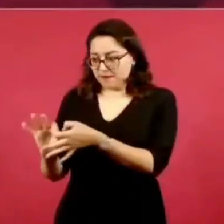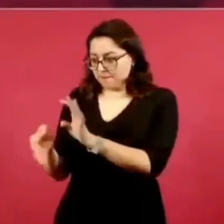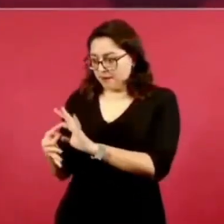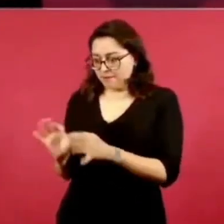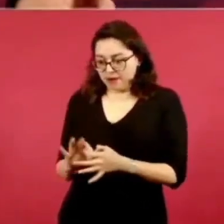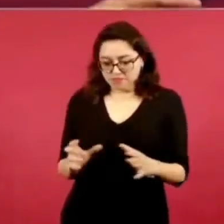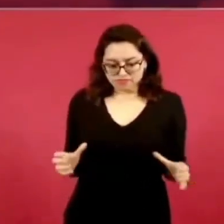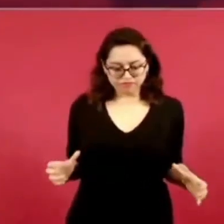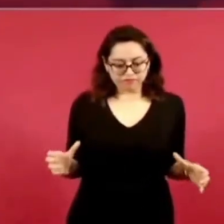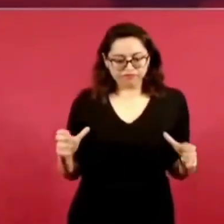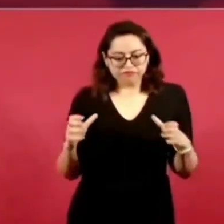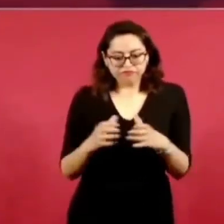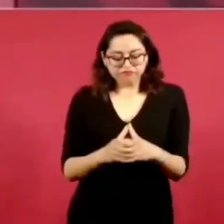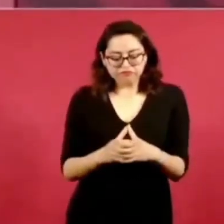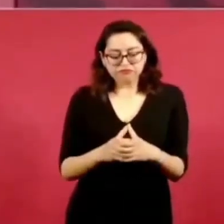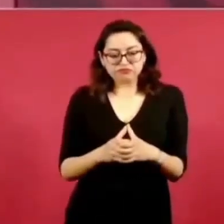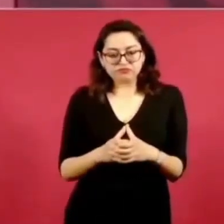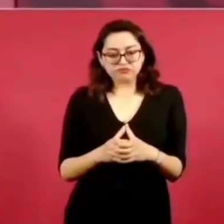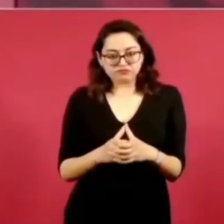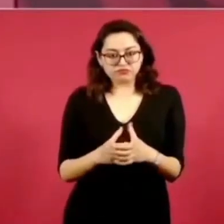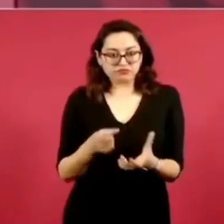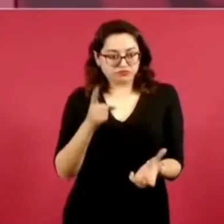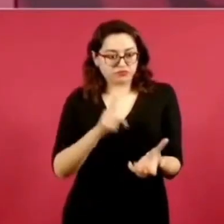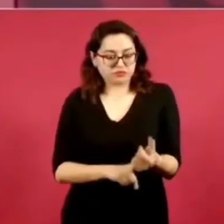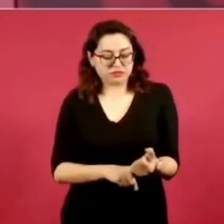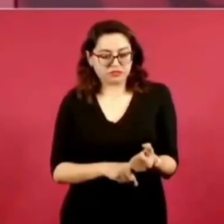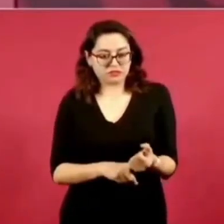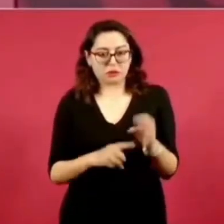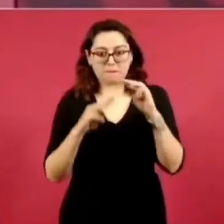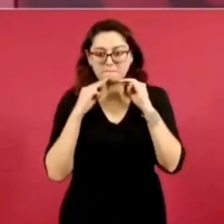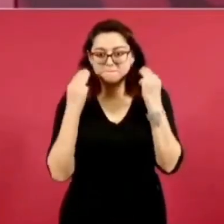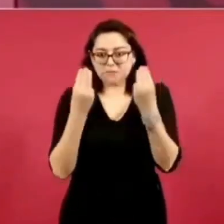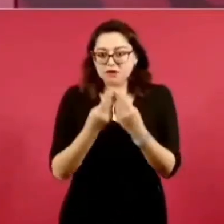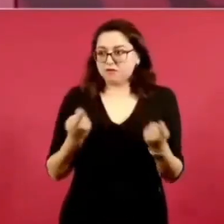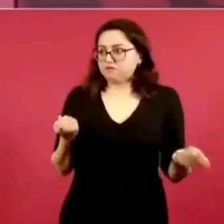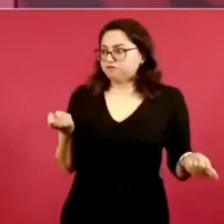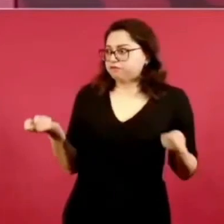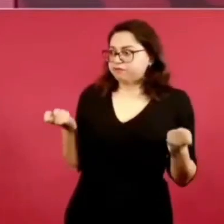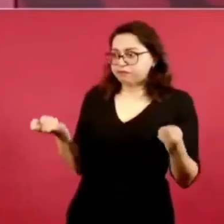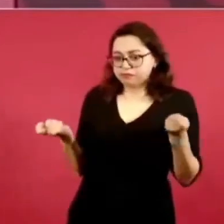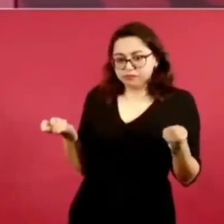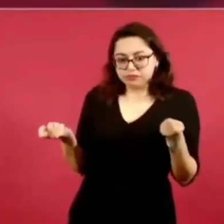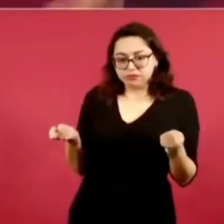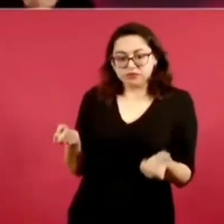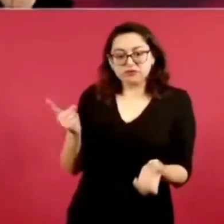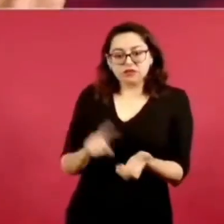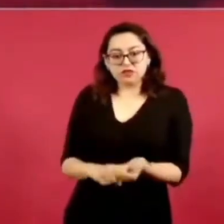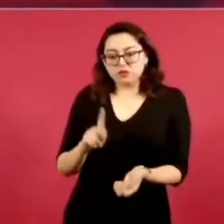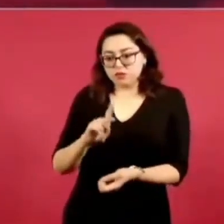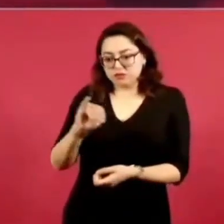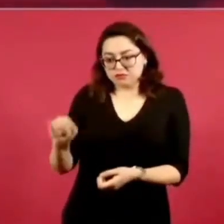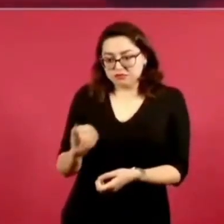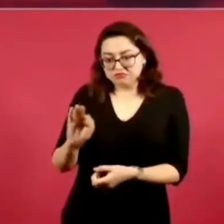al interior del Poder Judicial como está.